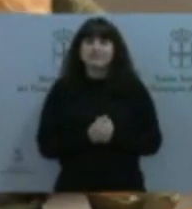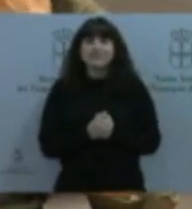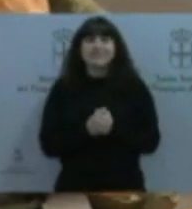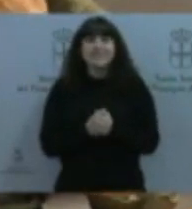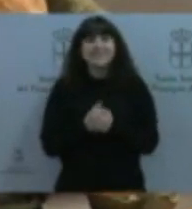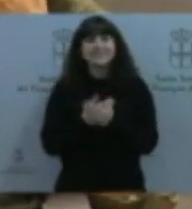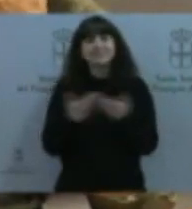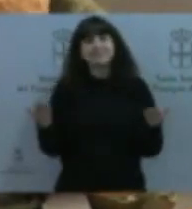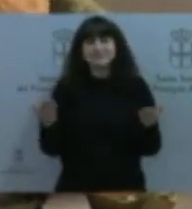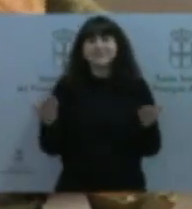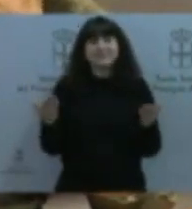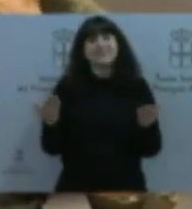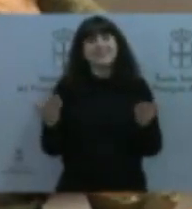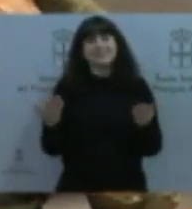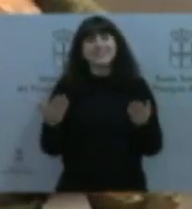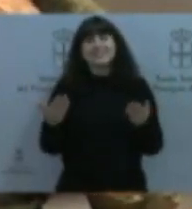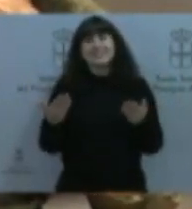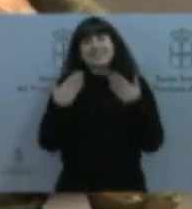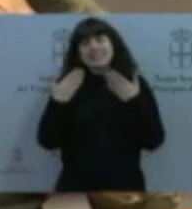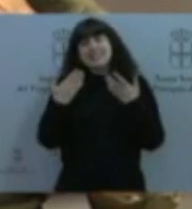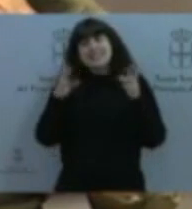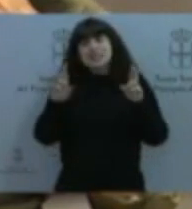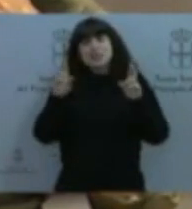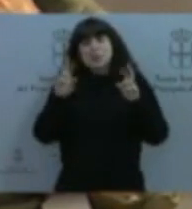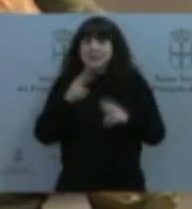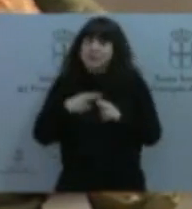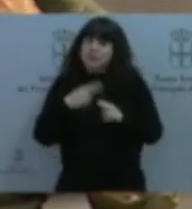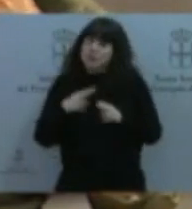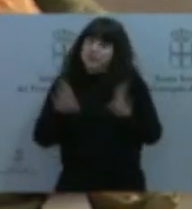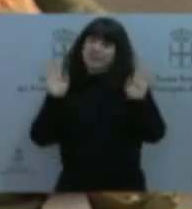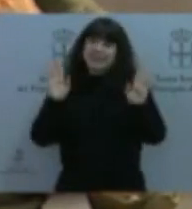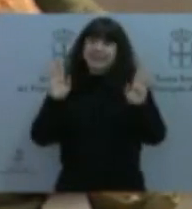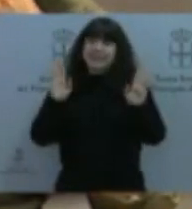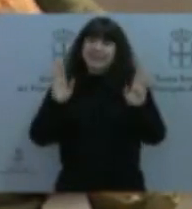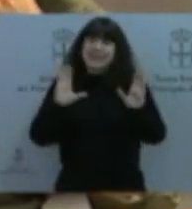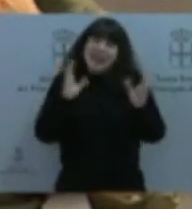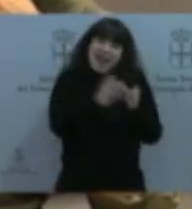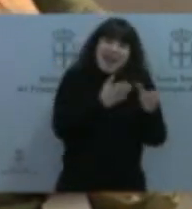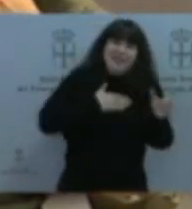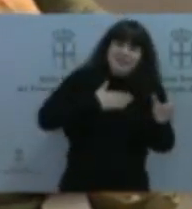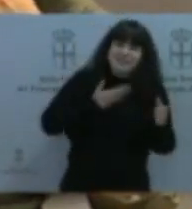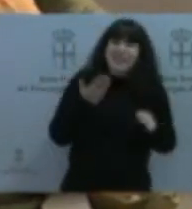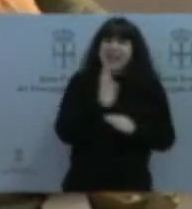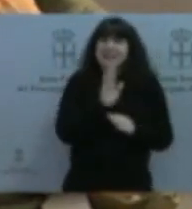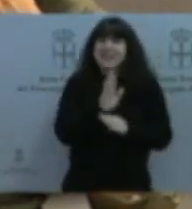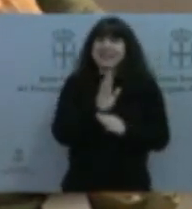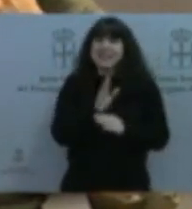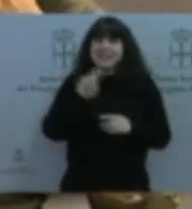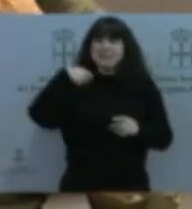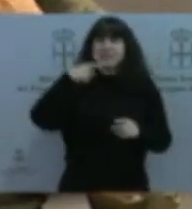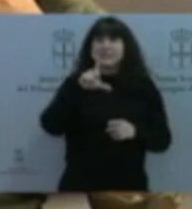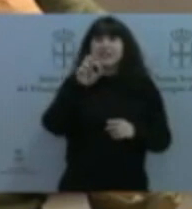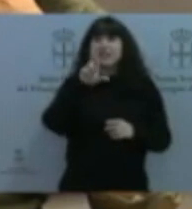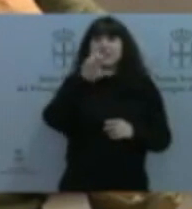sentido, evidentemente, la suerte política se la deseo a nuestra candidata a la presidencia, Lorena Gil, tanto en las próximas